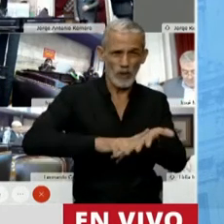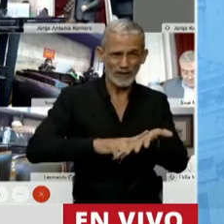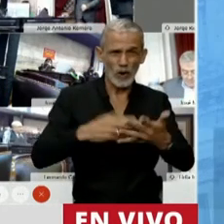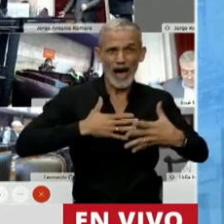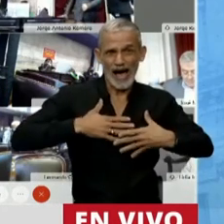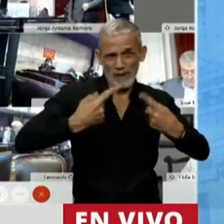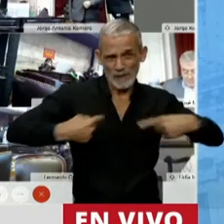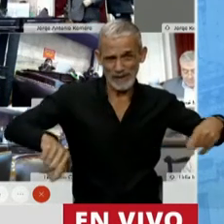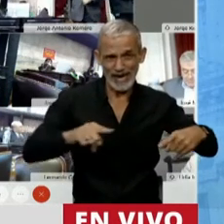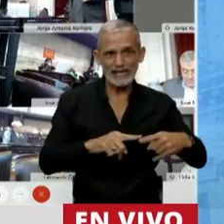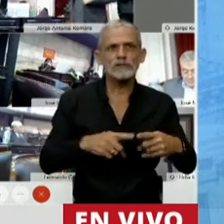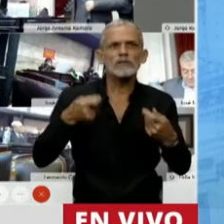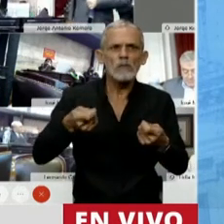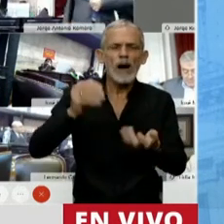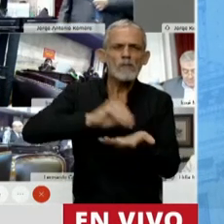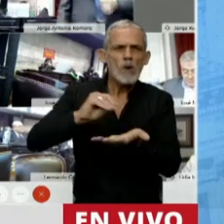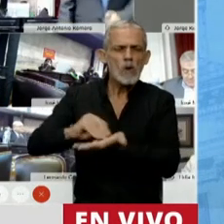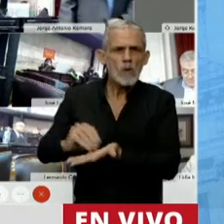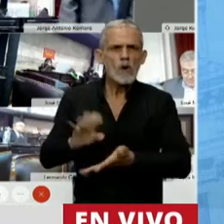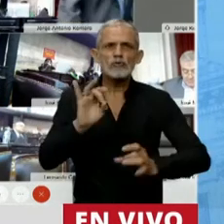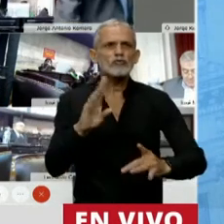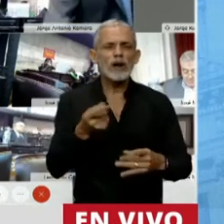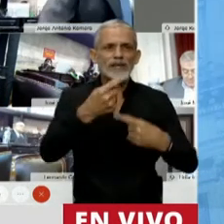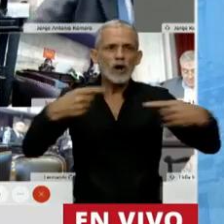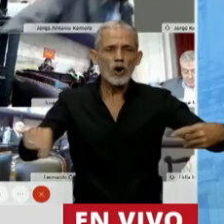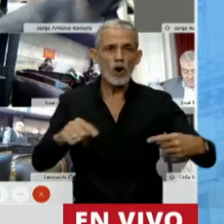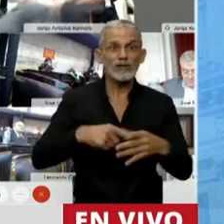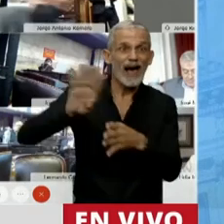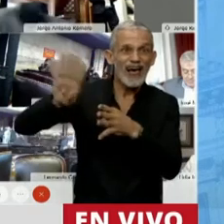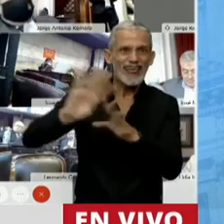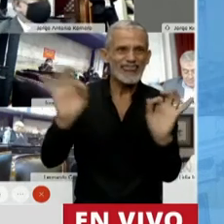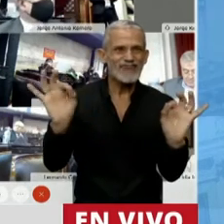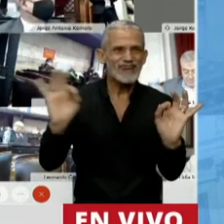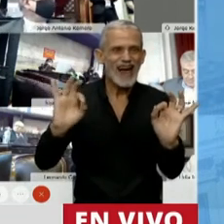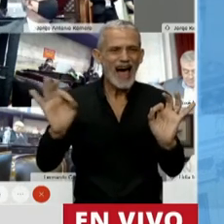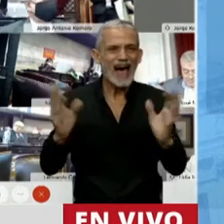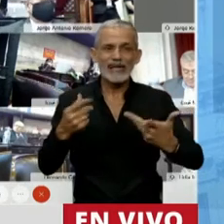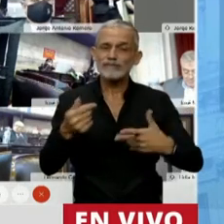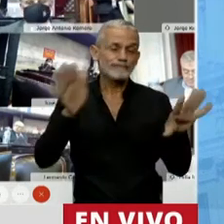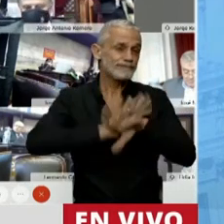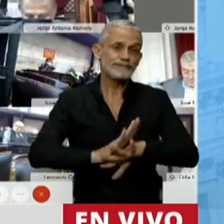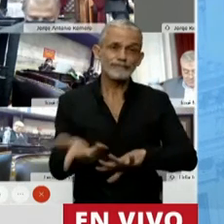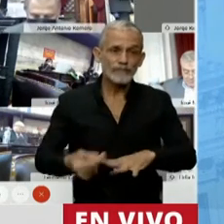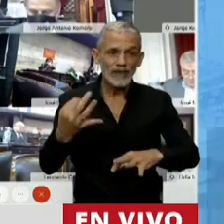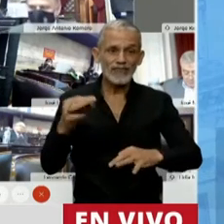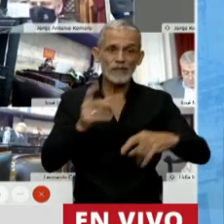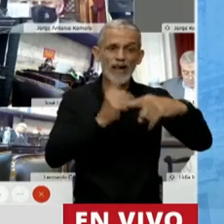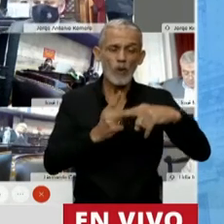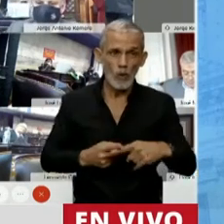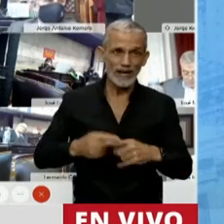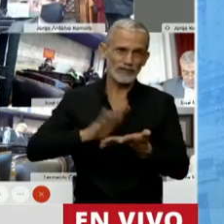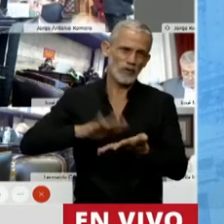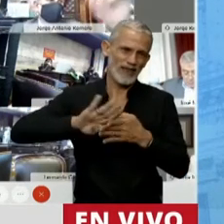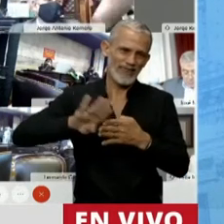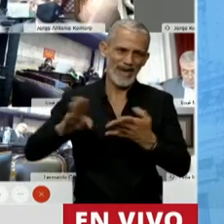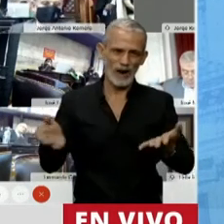vuelven a insistir sobre solamente activos y no pasivos, y eso es un error básico. A mi entender, lo